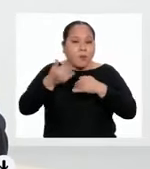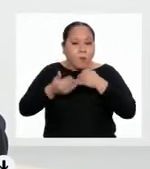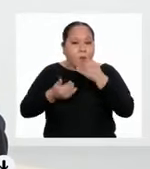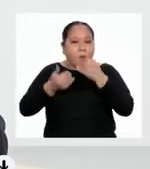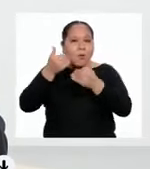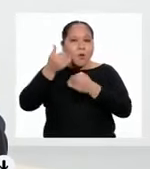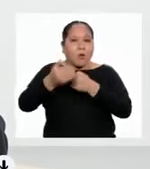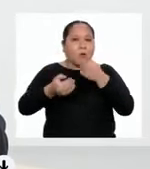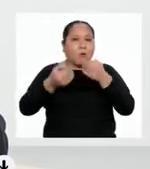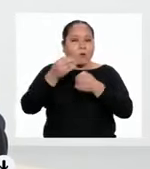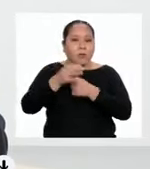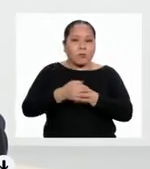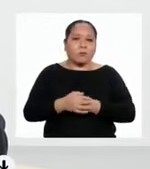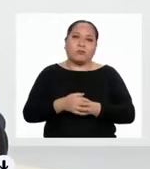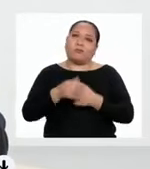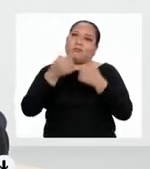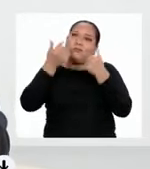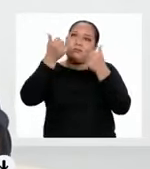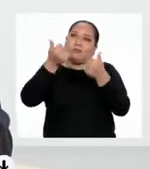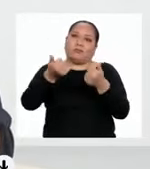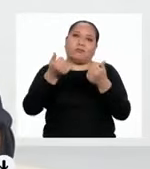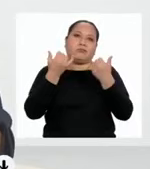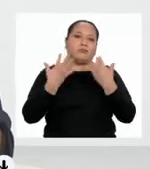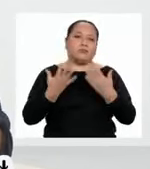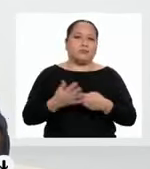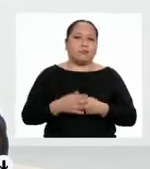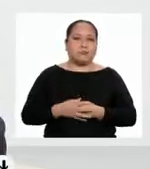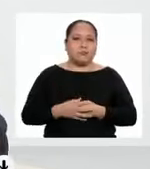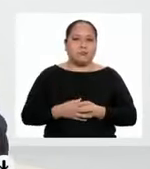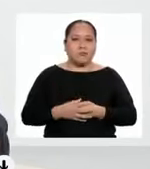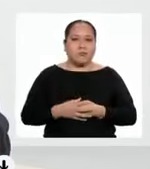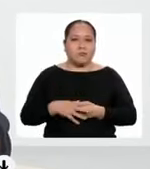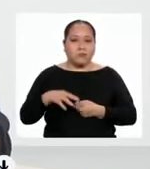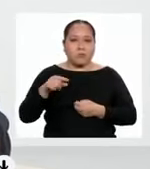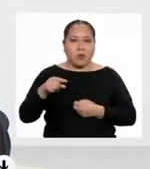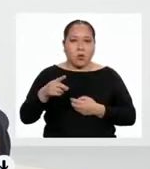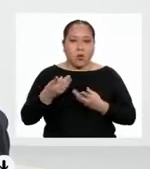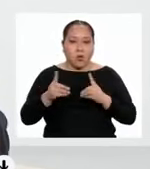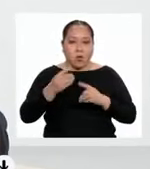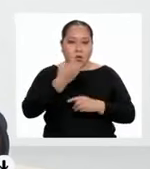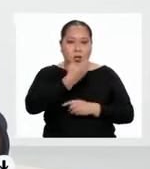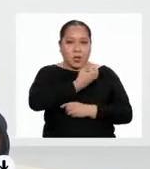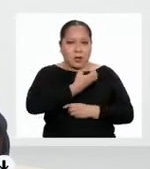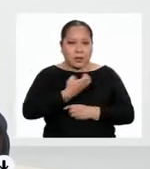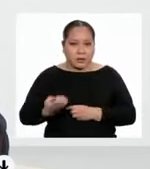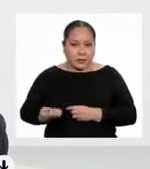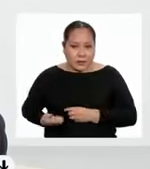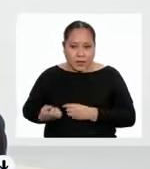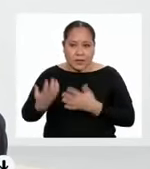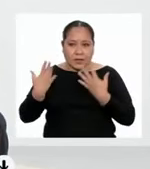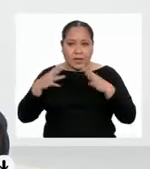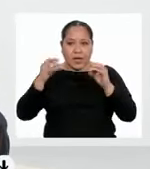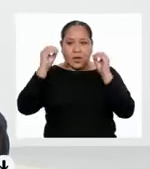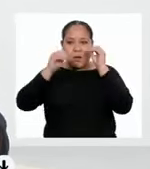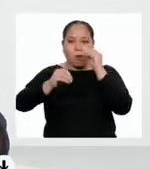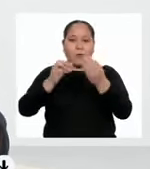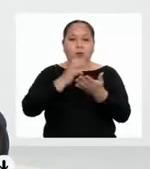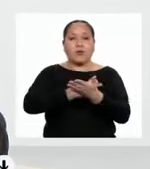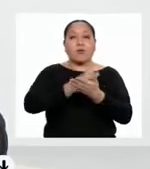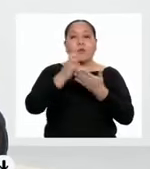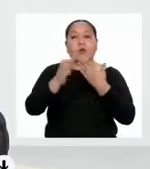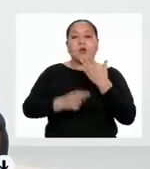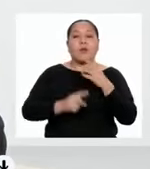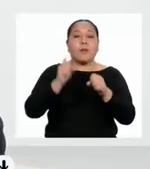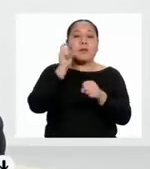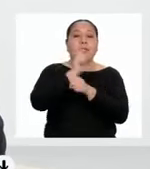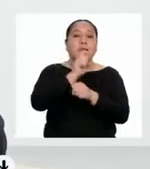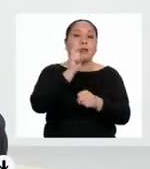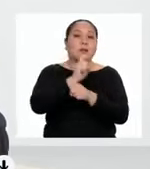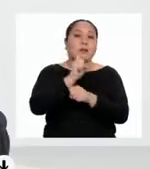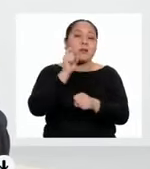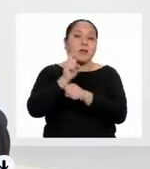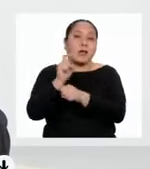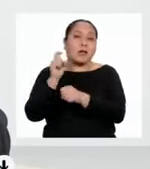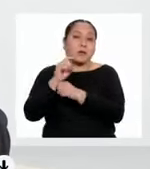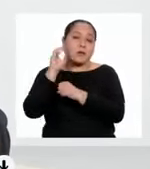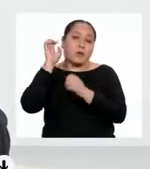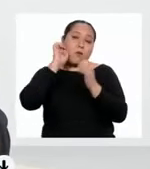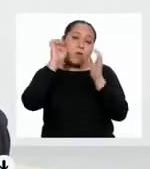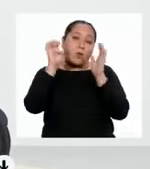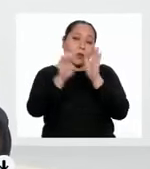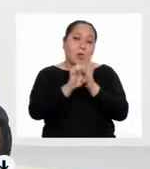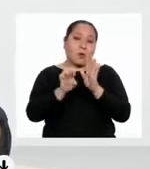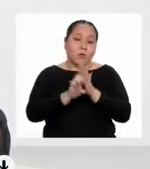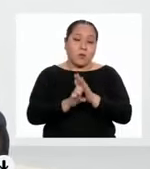para bien felizmente. Desde el Estado, hay programas de capacitación, por ejemplo,